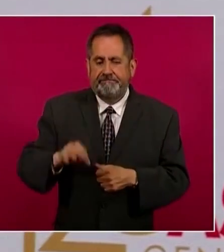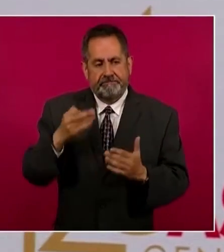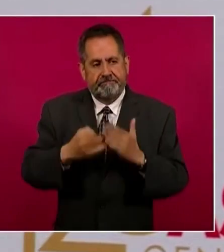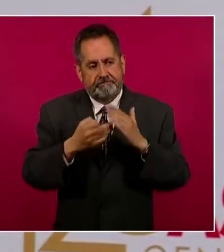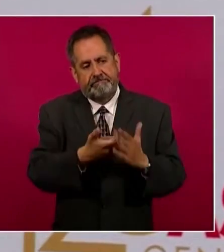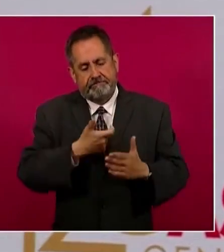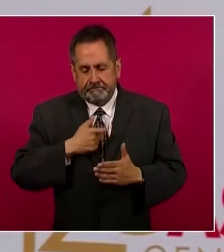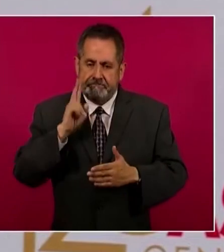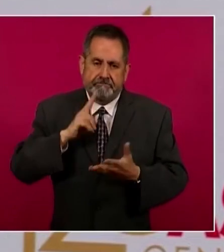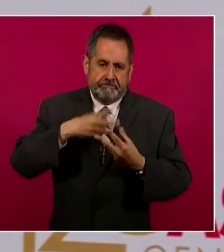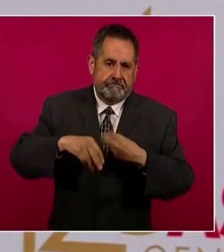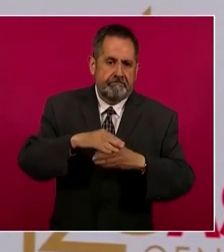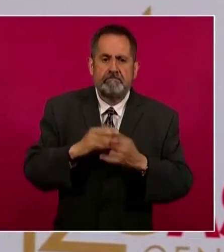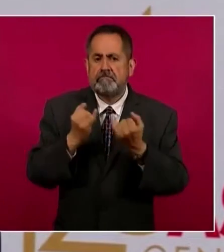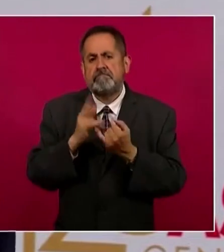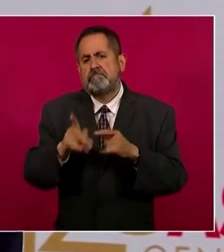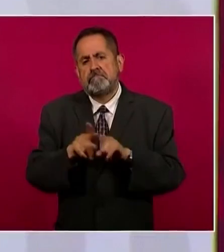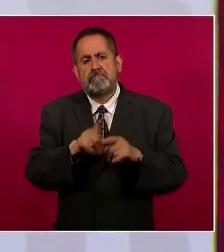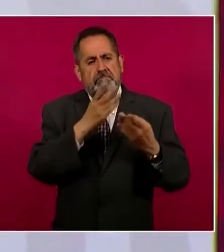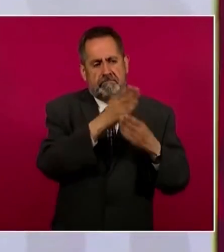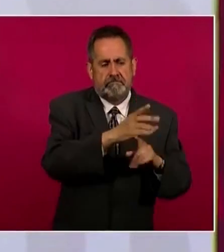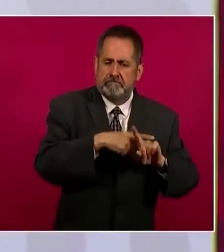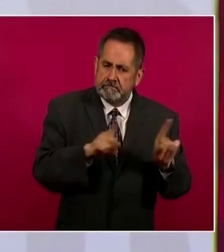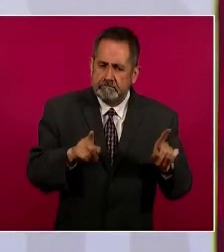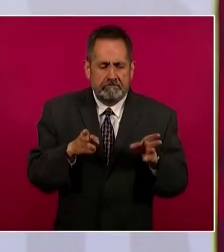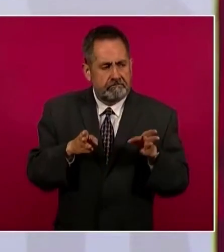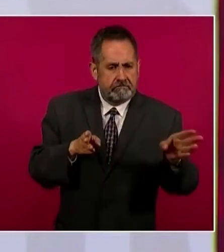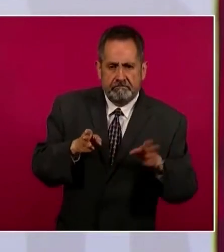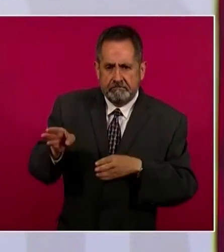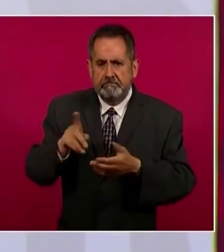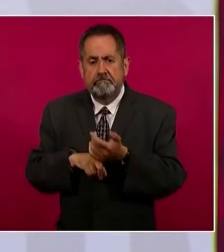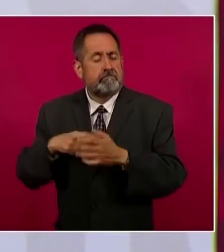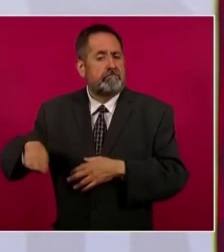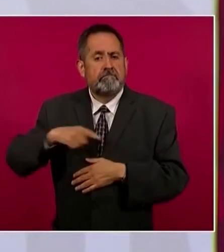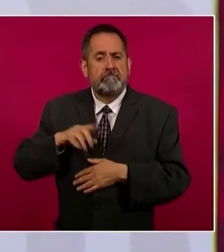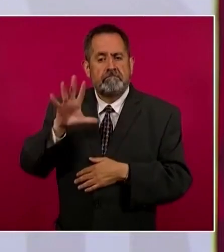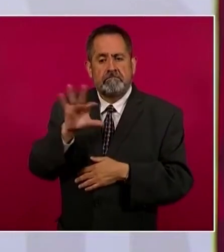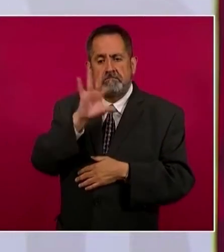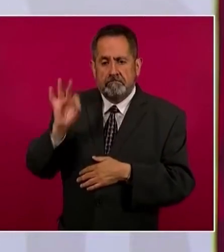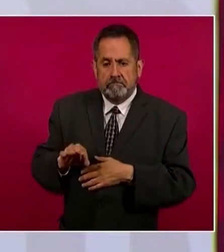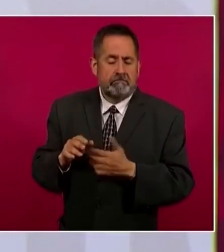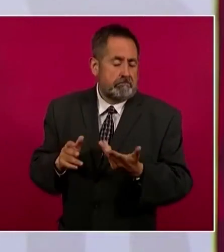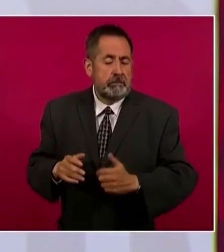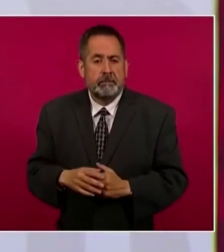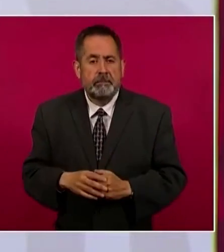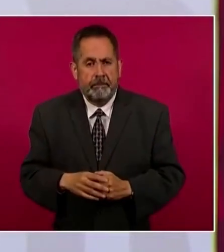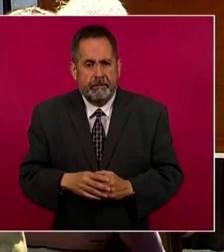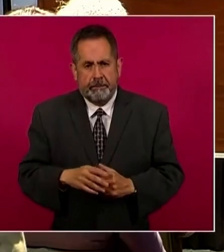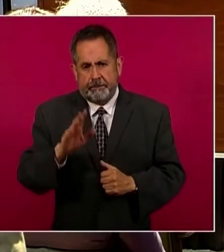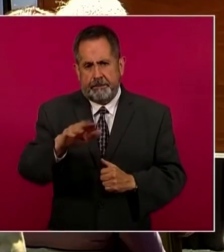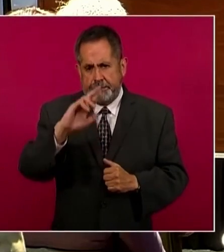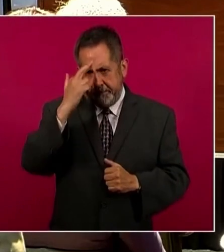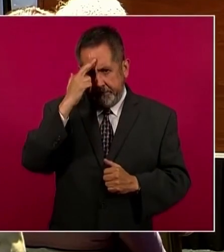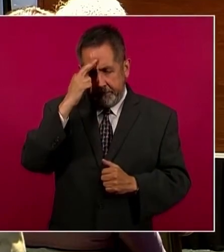Esto se compara con la banca comercial, aunque es una orientación diferente con un 5 por ciento de cartera vencida. Hay que recordar